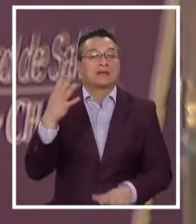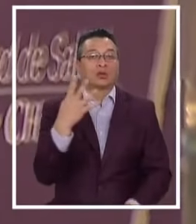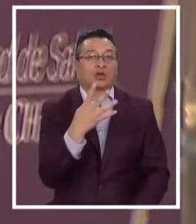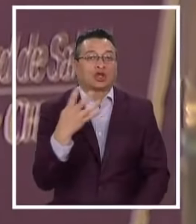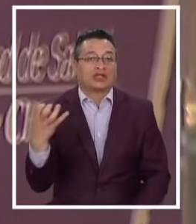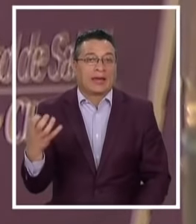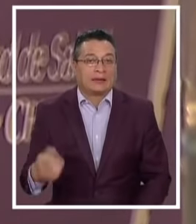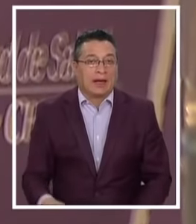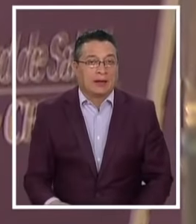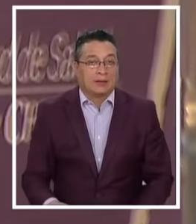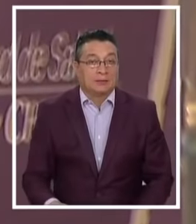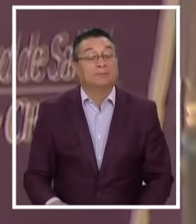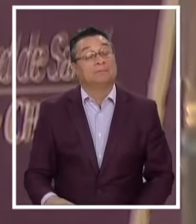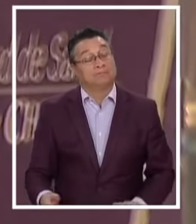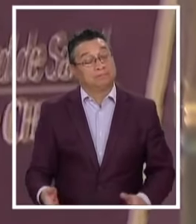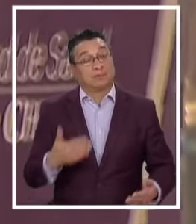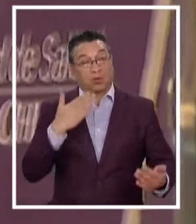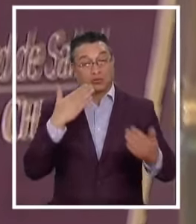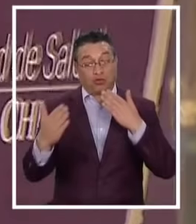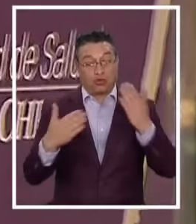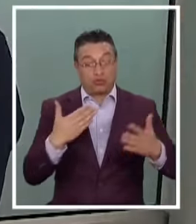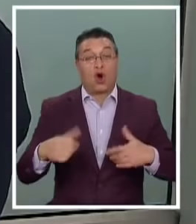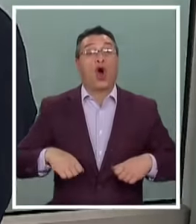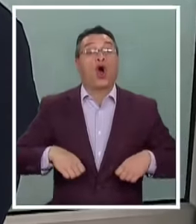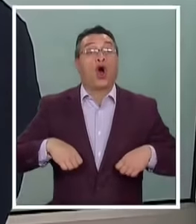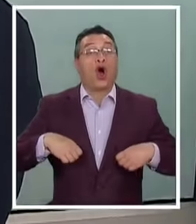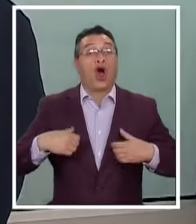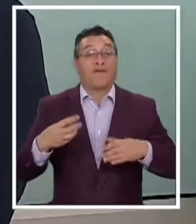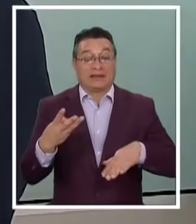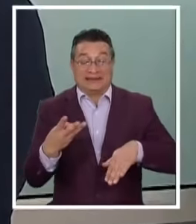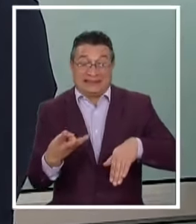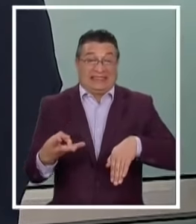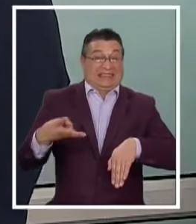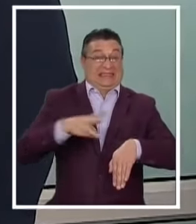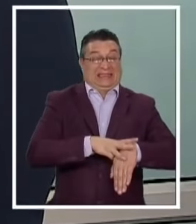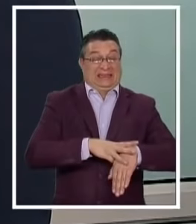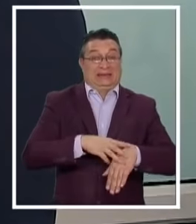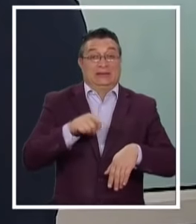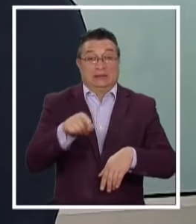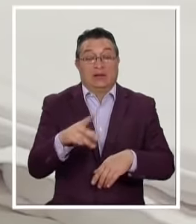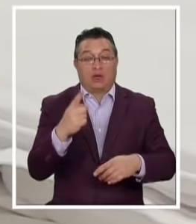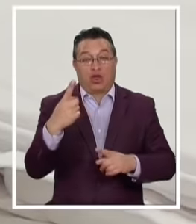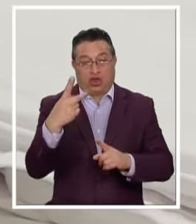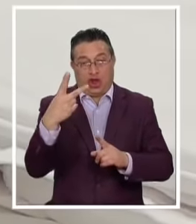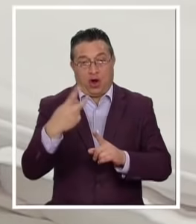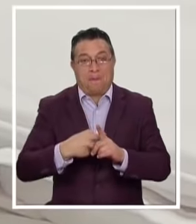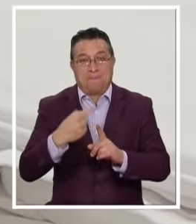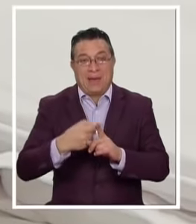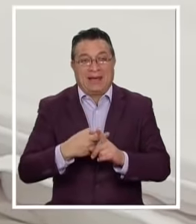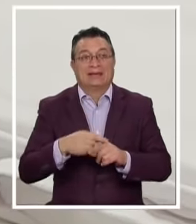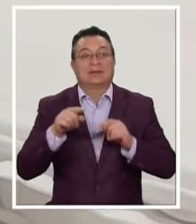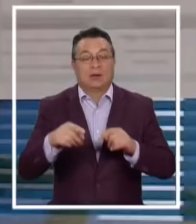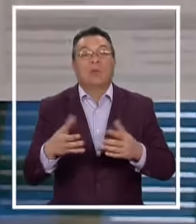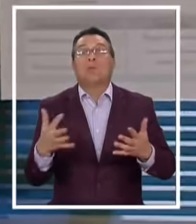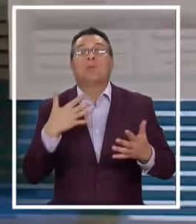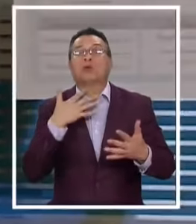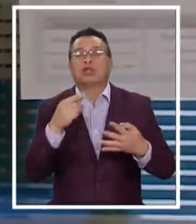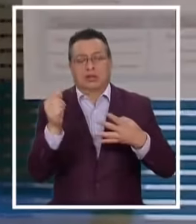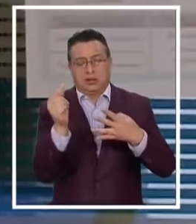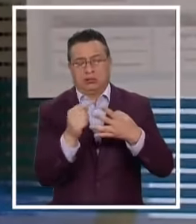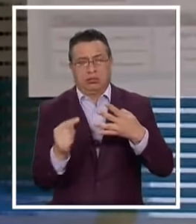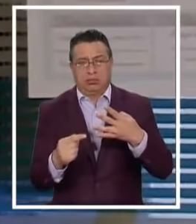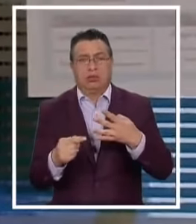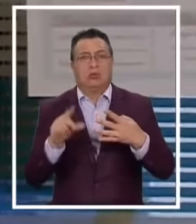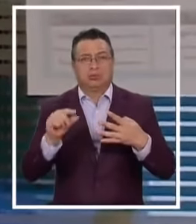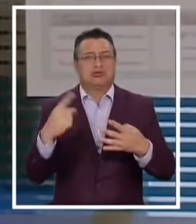Los contagios Entre los más jóvenes Se han triplicado En los últimos dos meses Y aunque son varios Los factores La